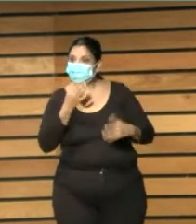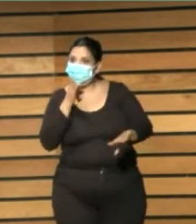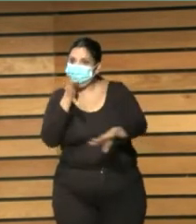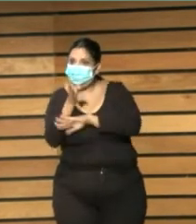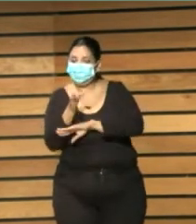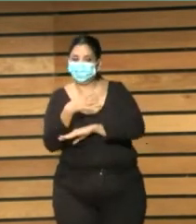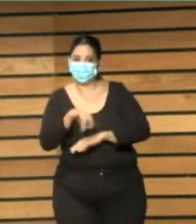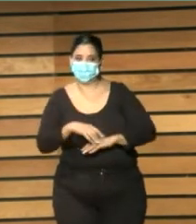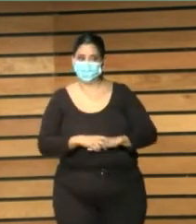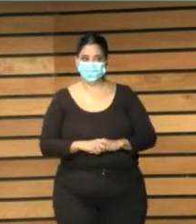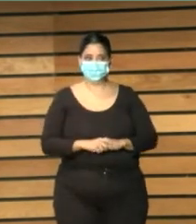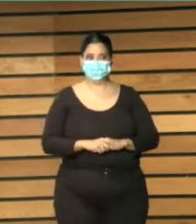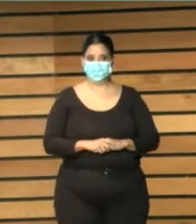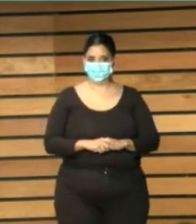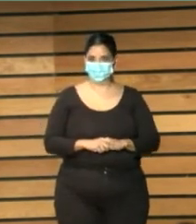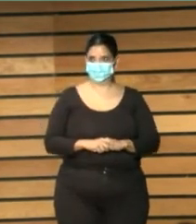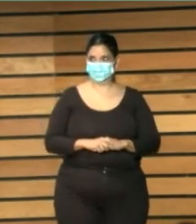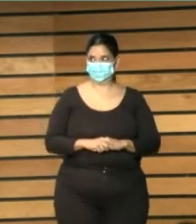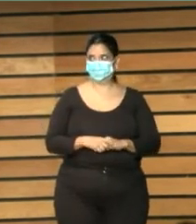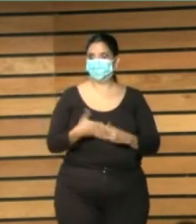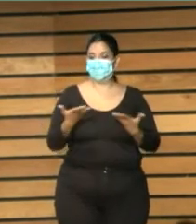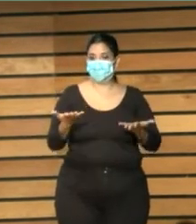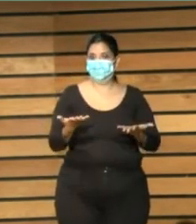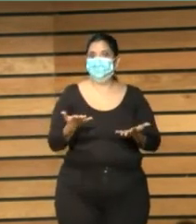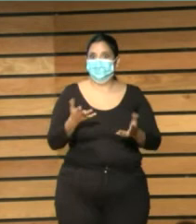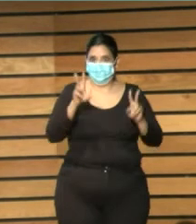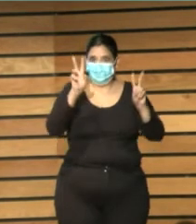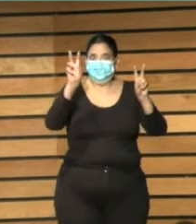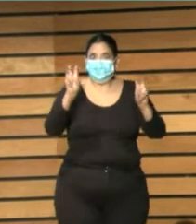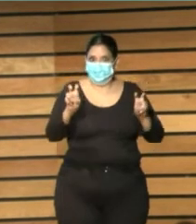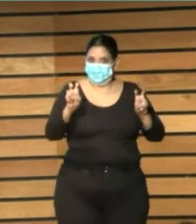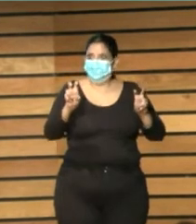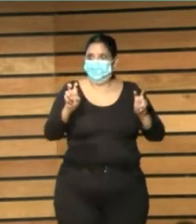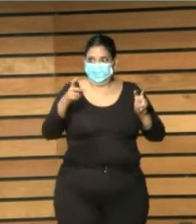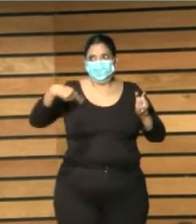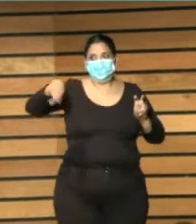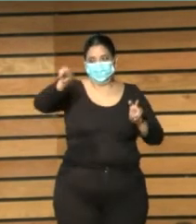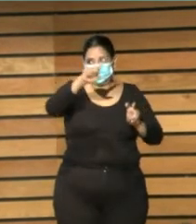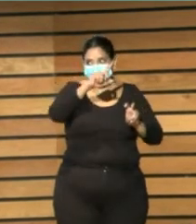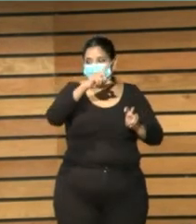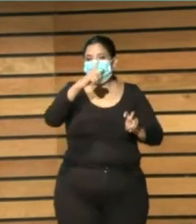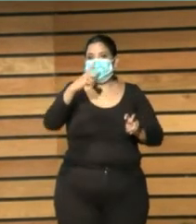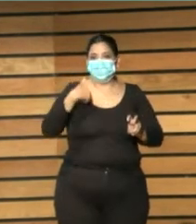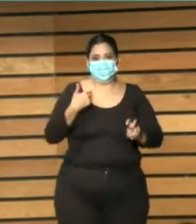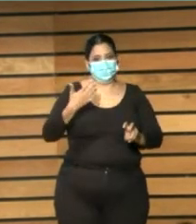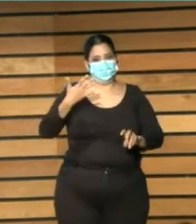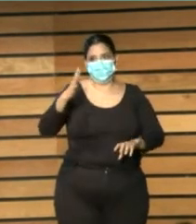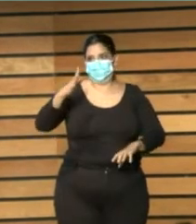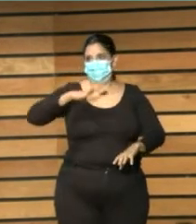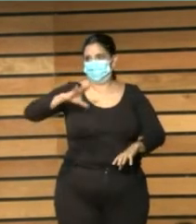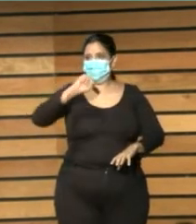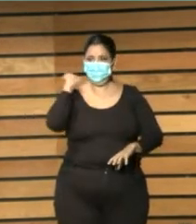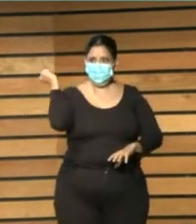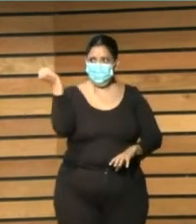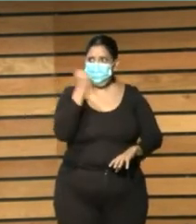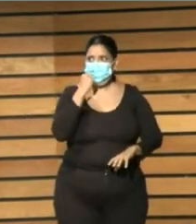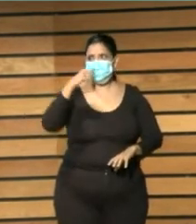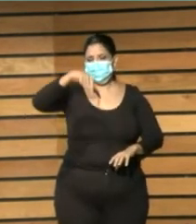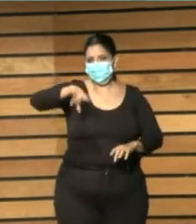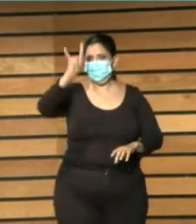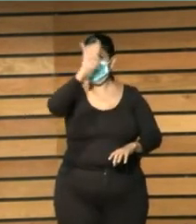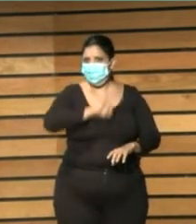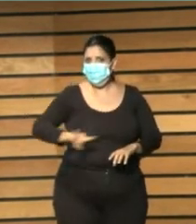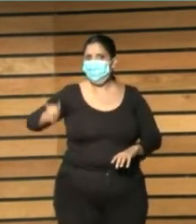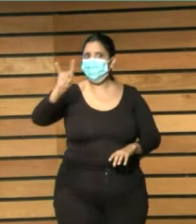claro claro que es un tema y que yo reivindico aquí públicamente en Canarias desde la